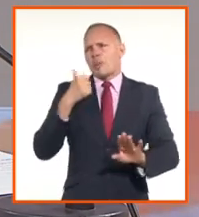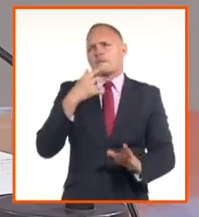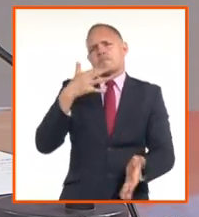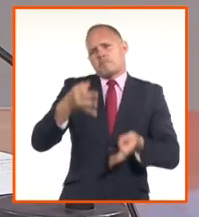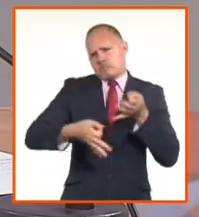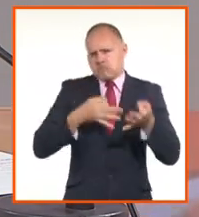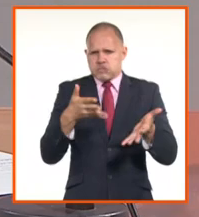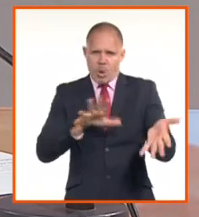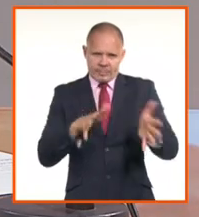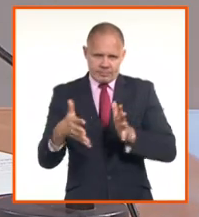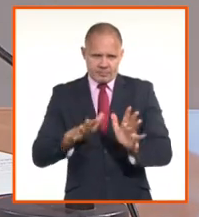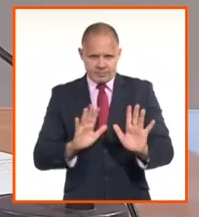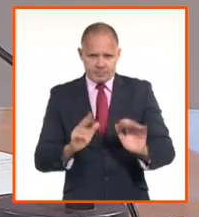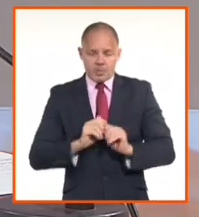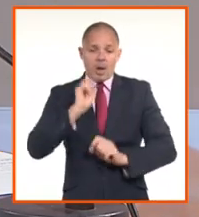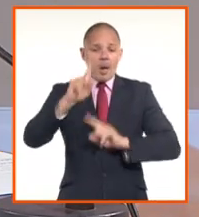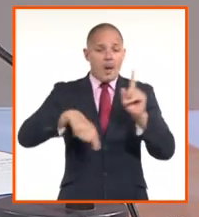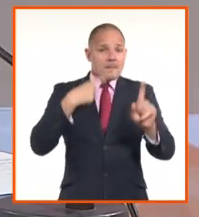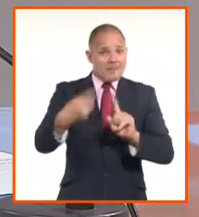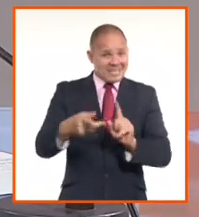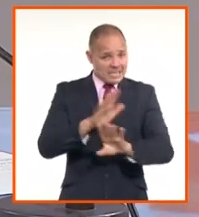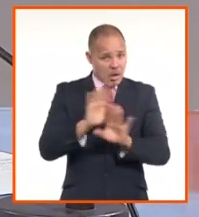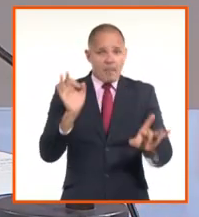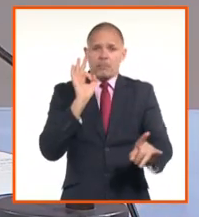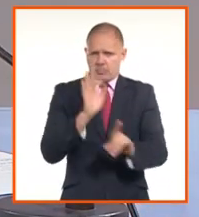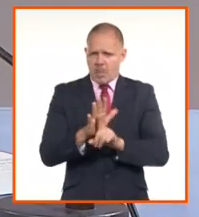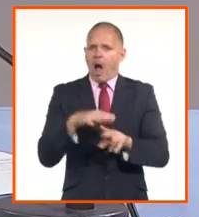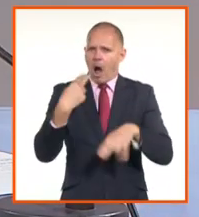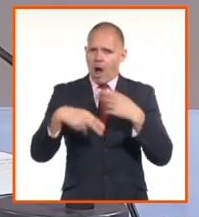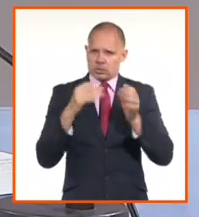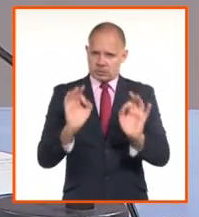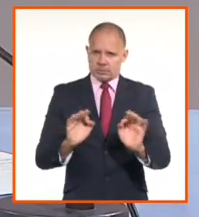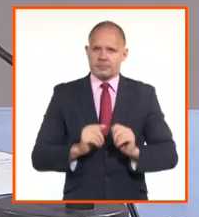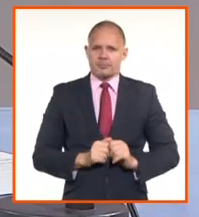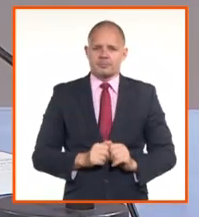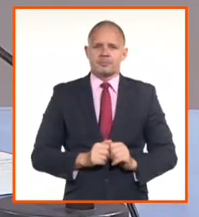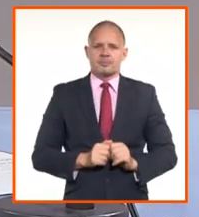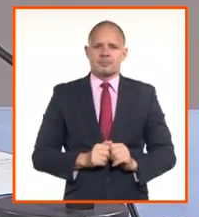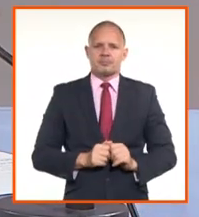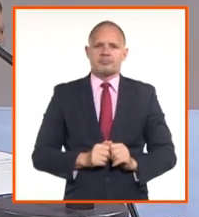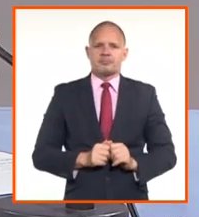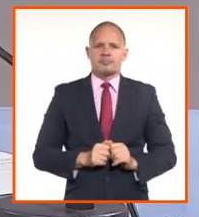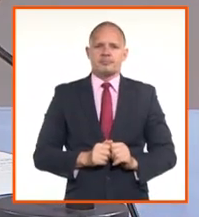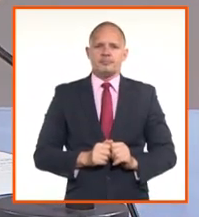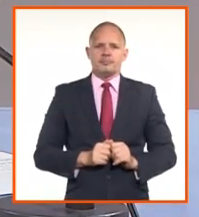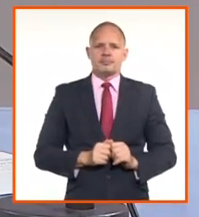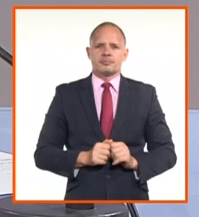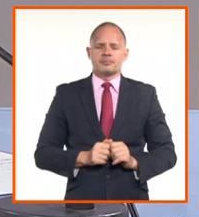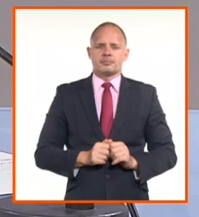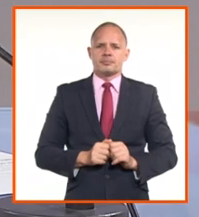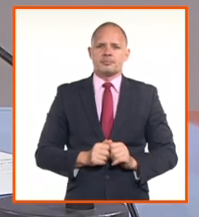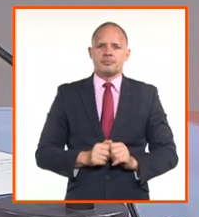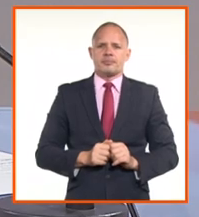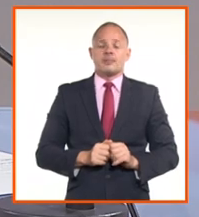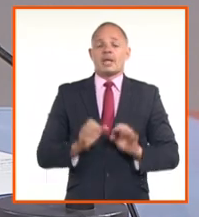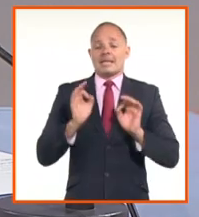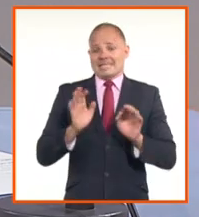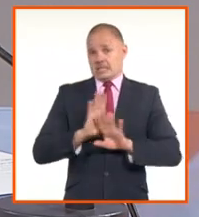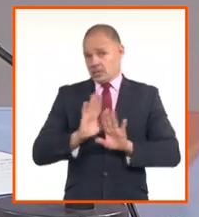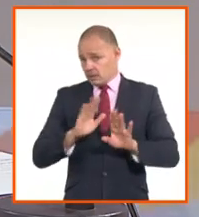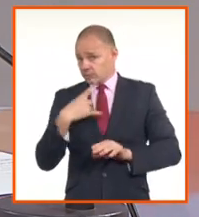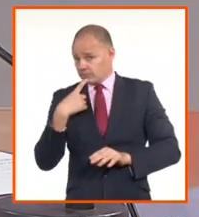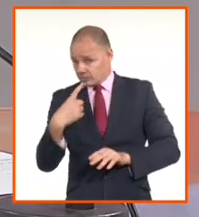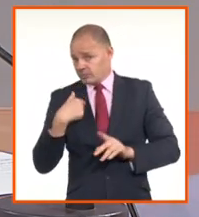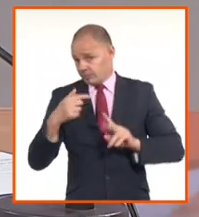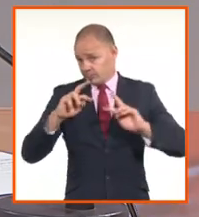cómo comenzar a implementar este mercado cambiario que, como hemos dicho, comienza por la compra, pero